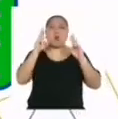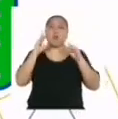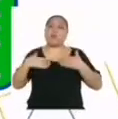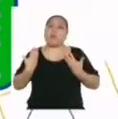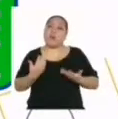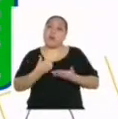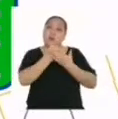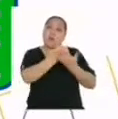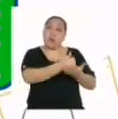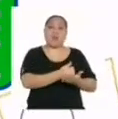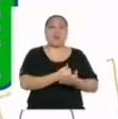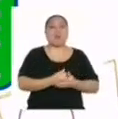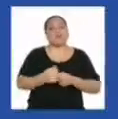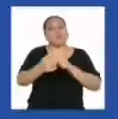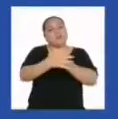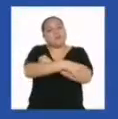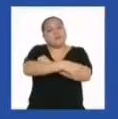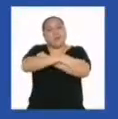quiero, Sara.